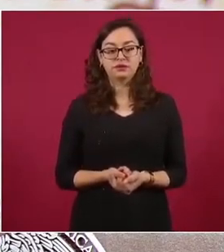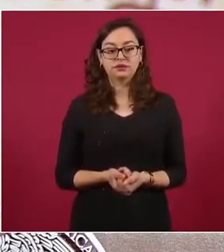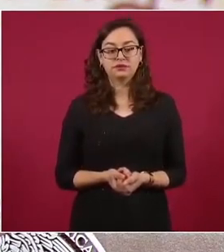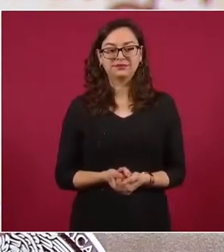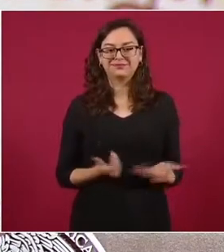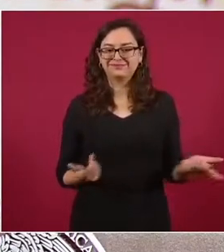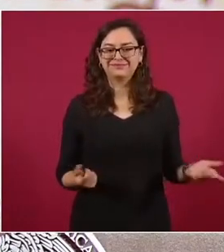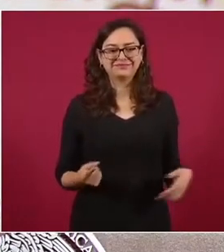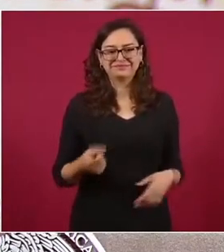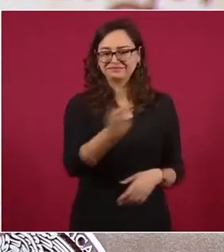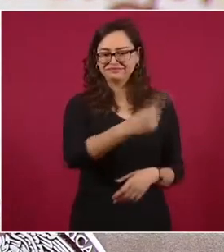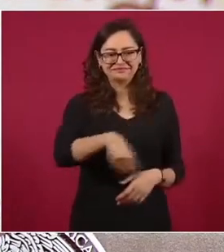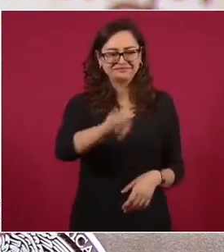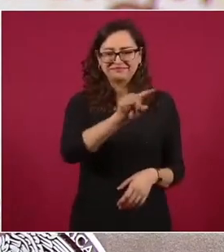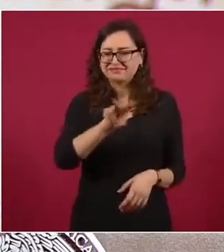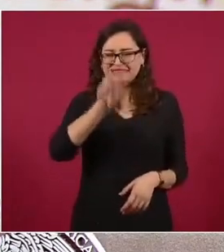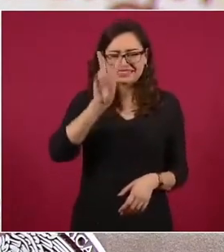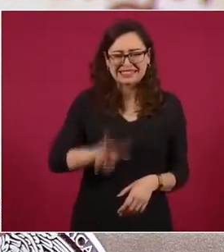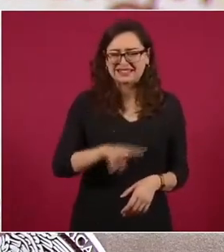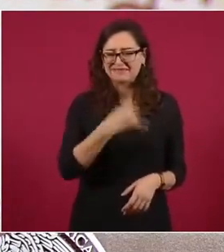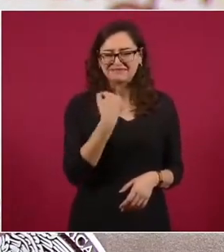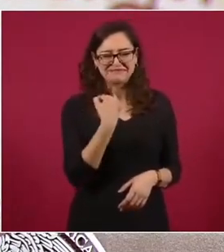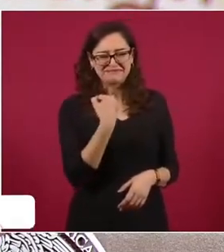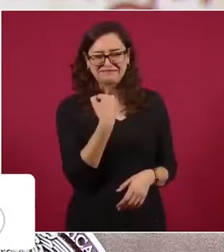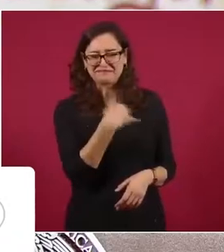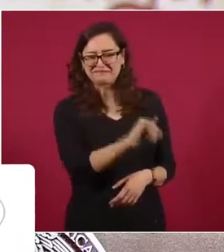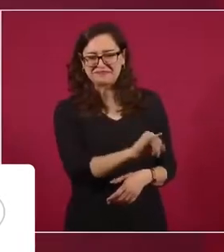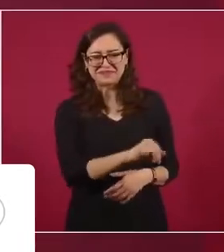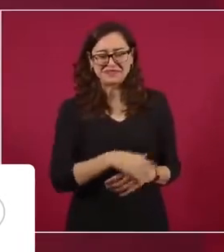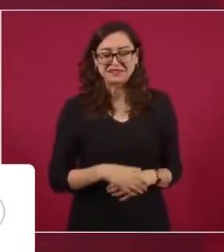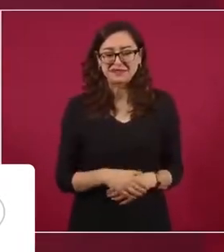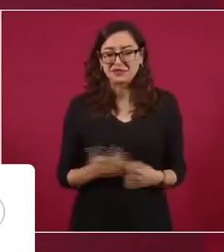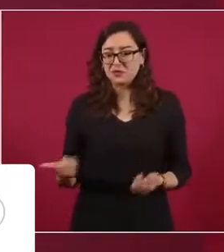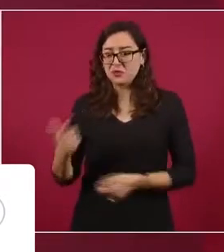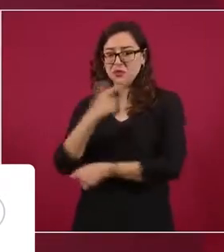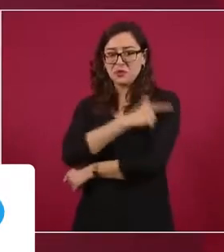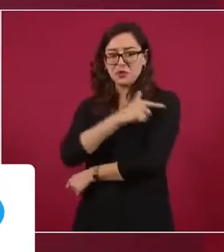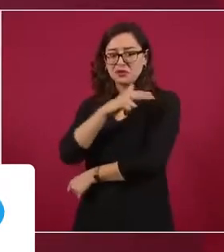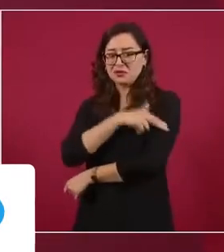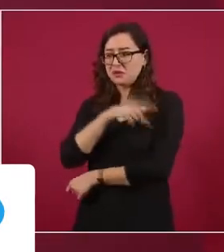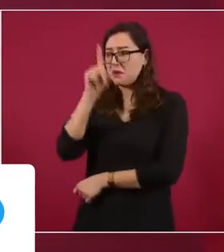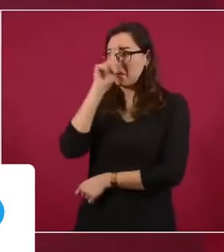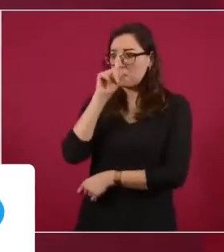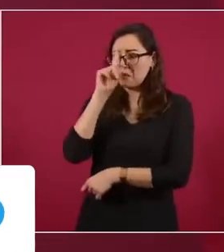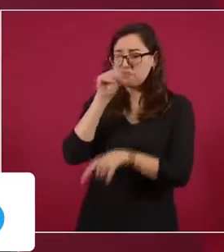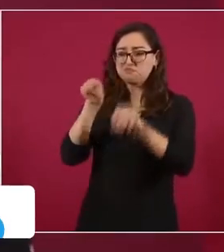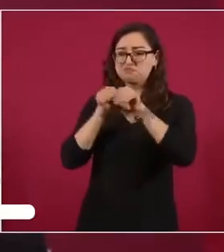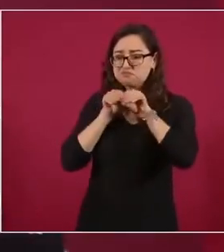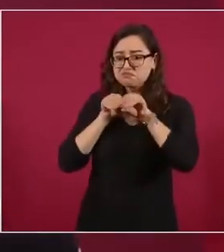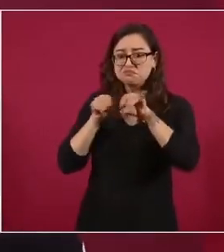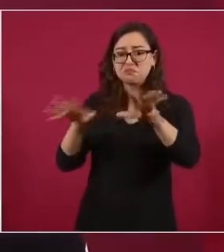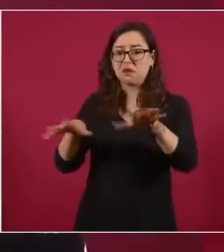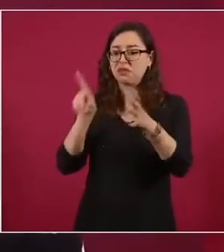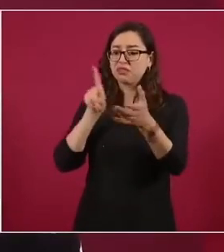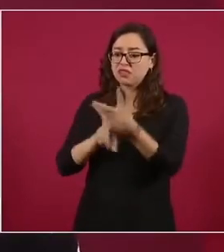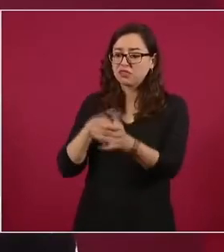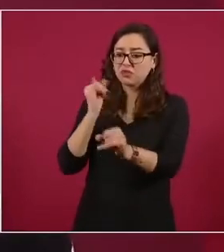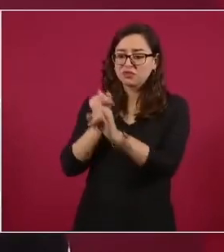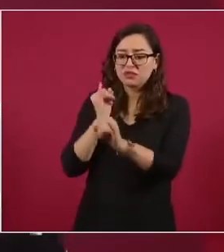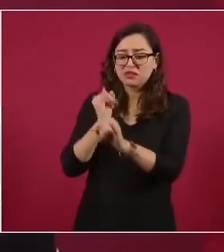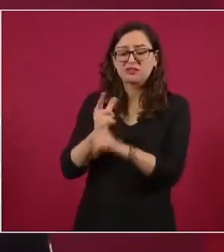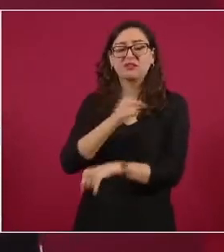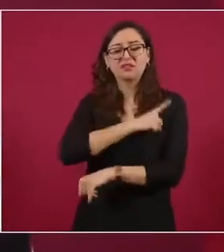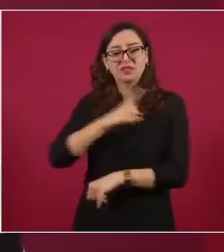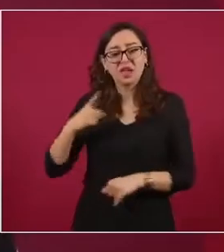El mensaje tiene como propósito hacer conciencia en la ciudadanía como usuarios de las redes sociales para hacerse